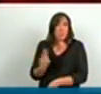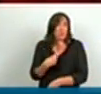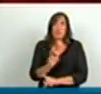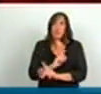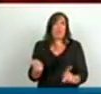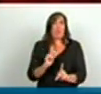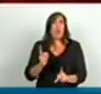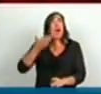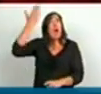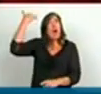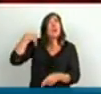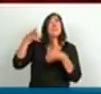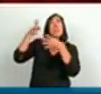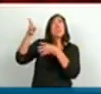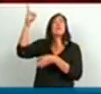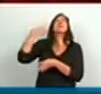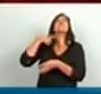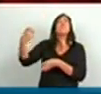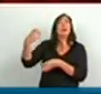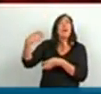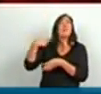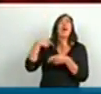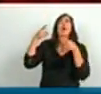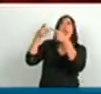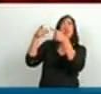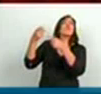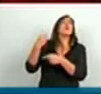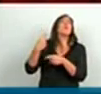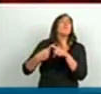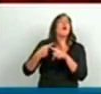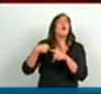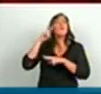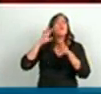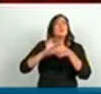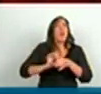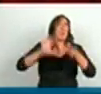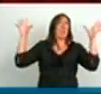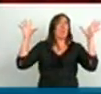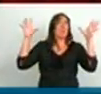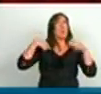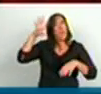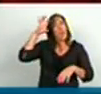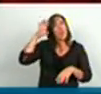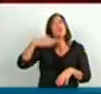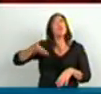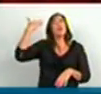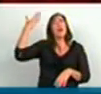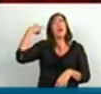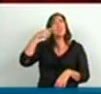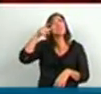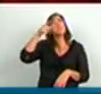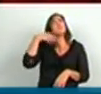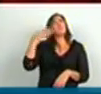allá contra los españoles era para liberarnos, y tuvimos que pelear codo a codo, como el otro día recordábamos con los